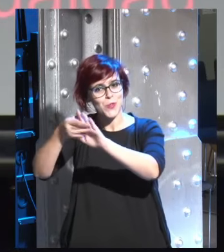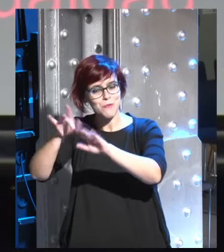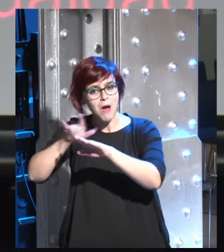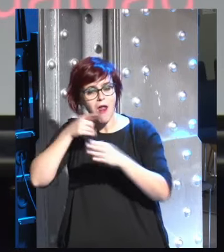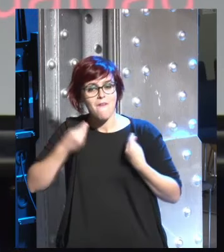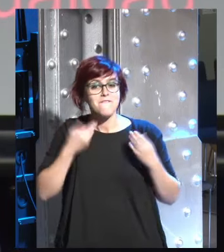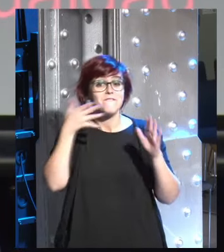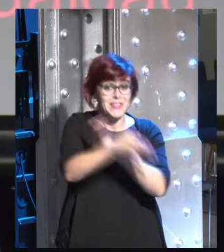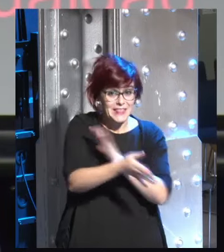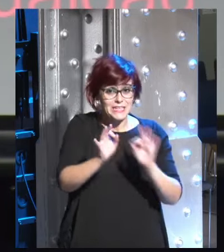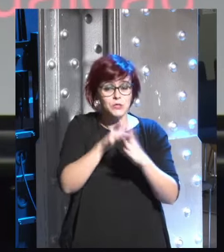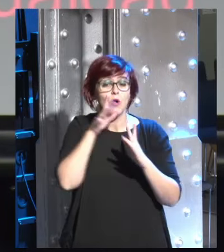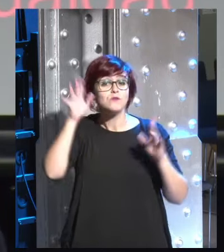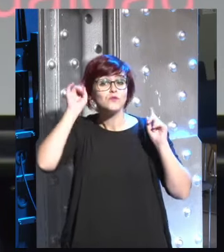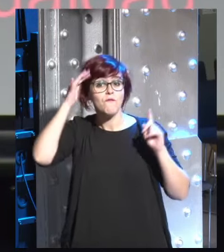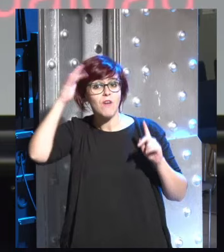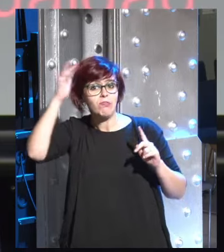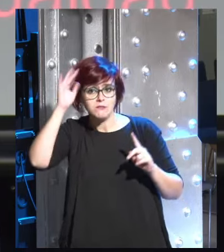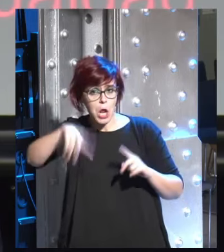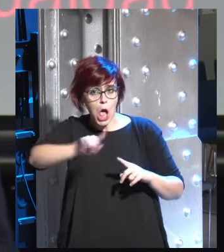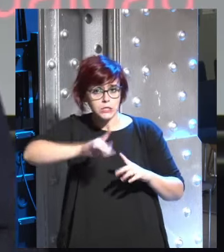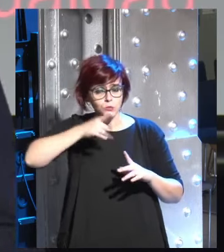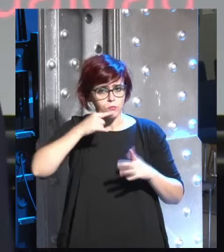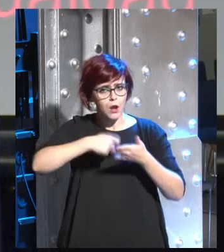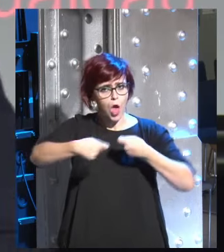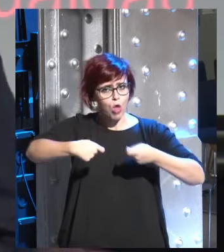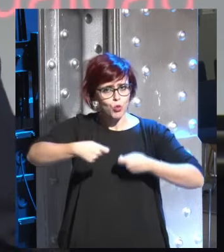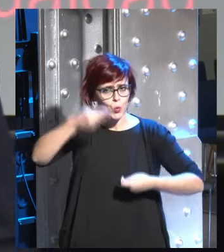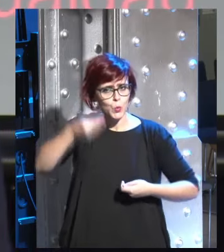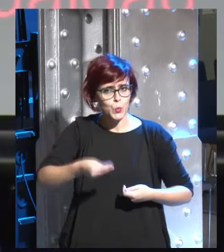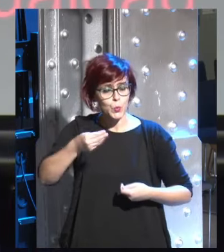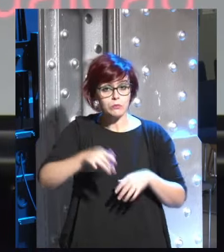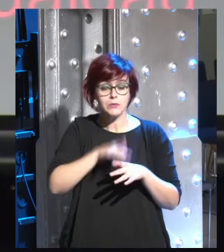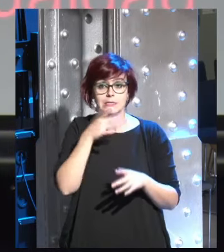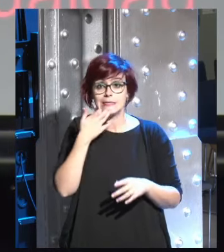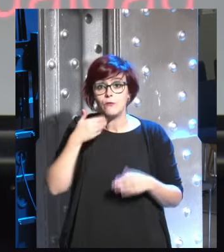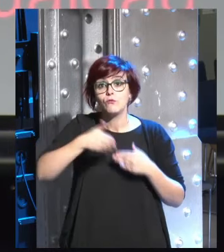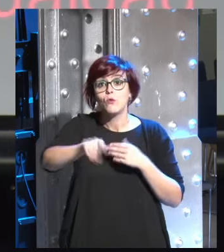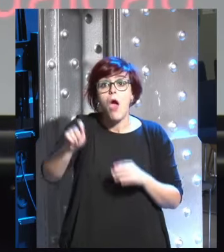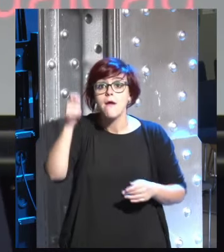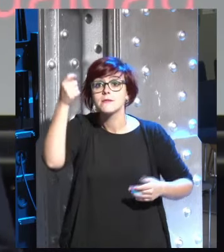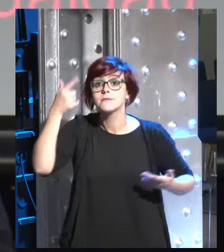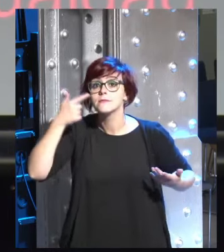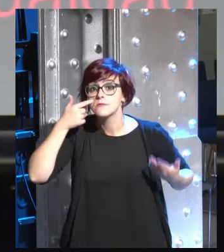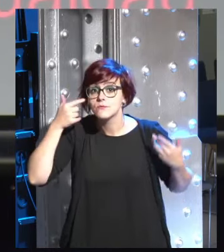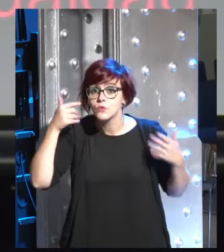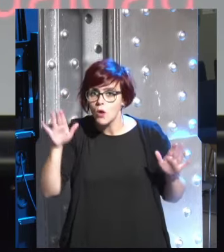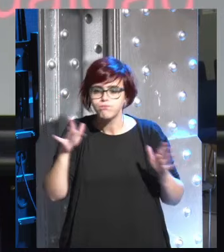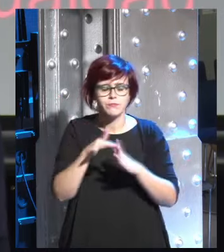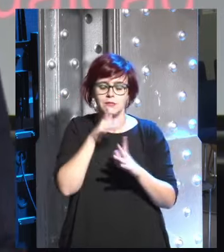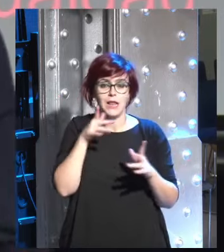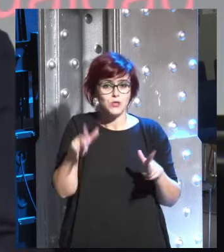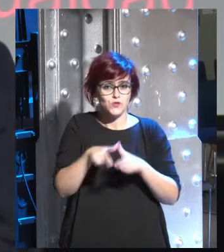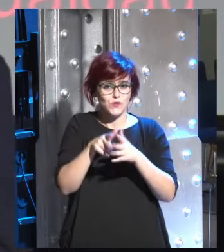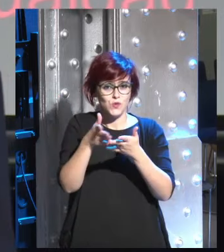en el terreno de la fantasía sino que es un negocio de lo más serio actualmente y si tenemos éxito por supuesto esto transformará